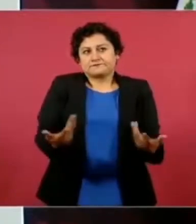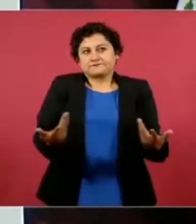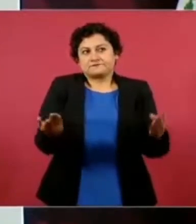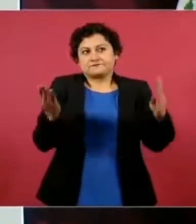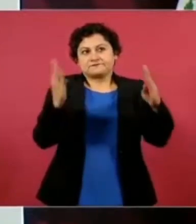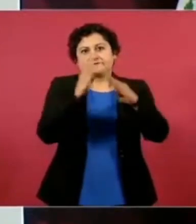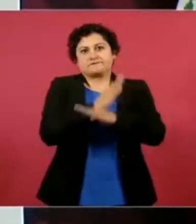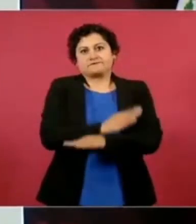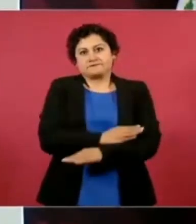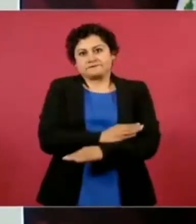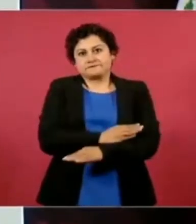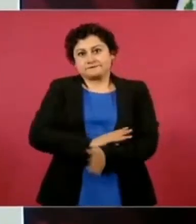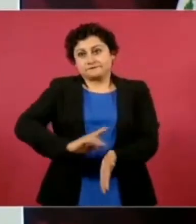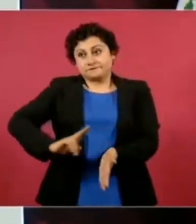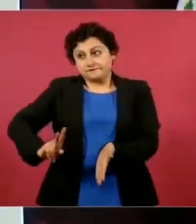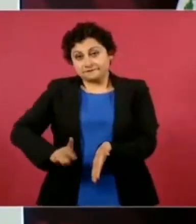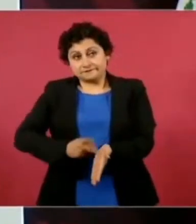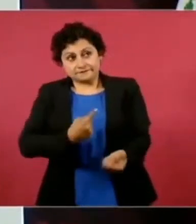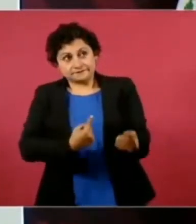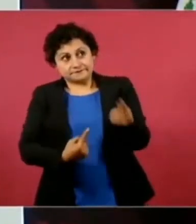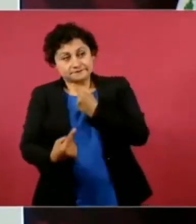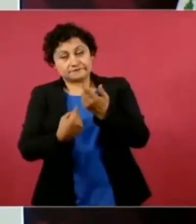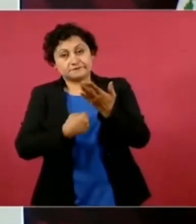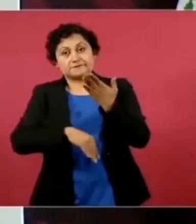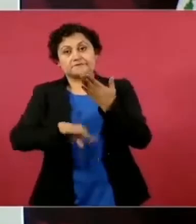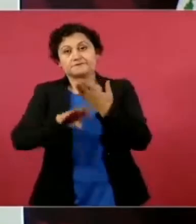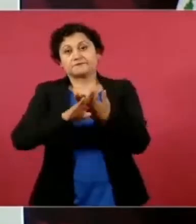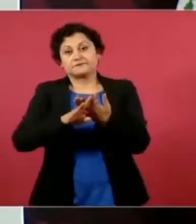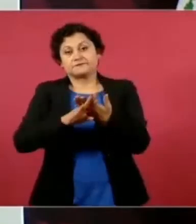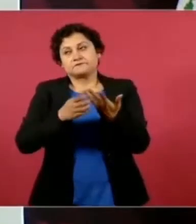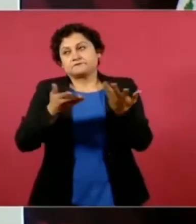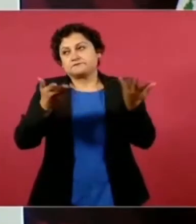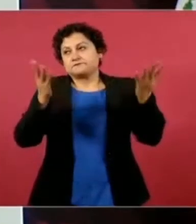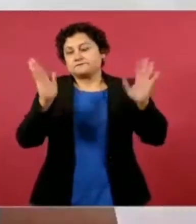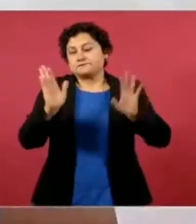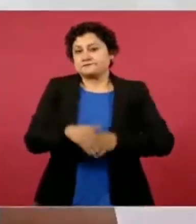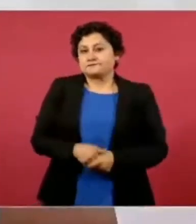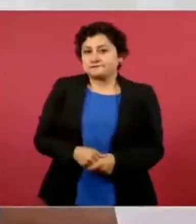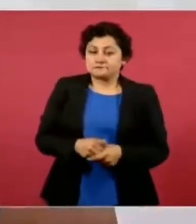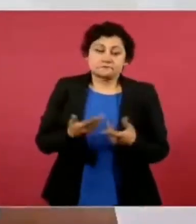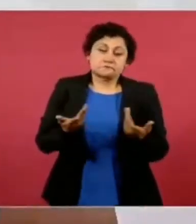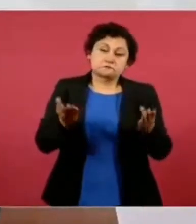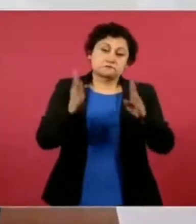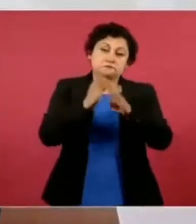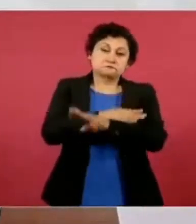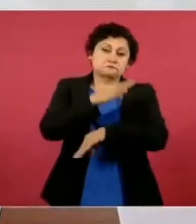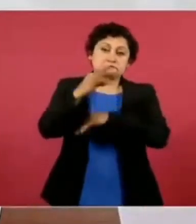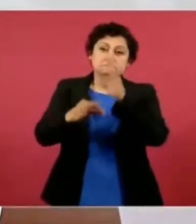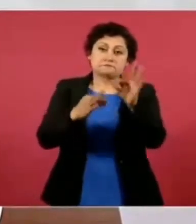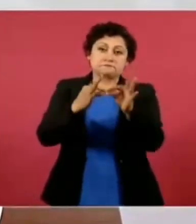lo volvió a buscar.